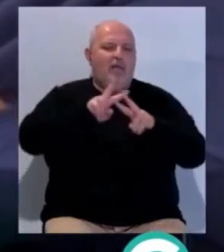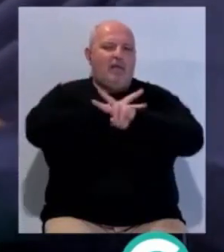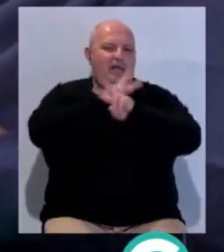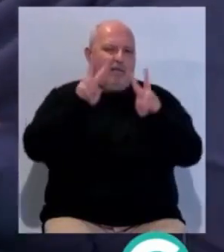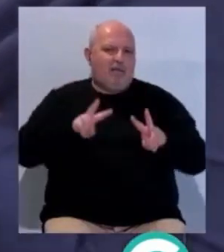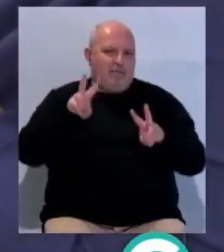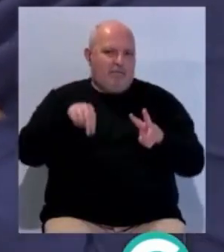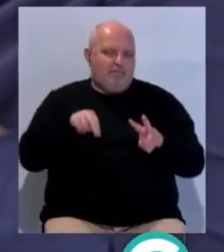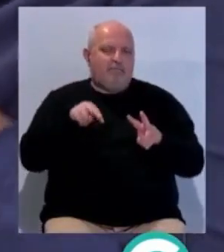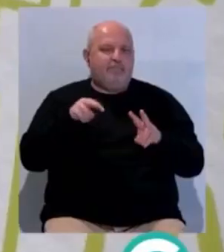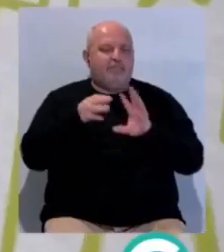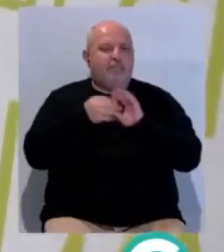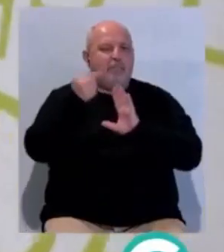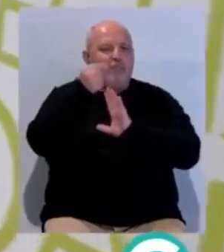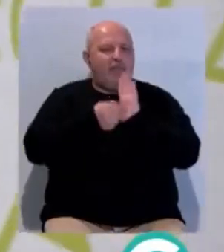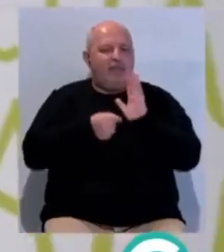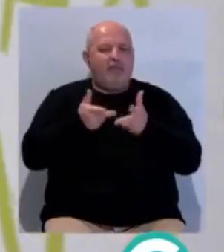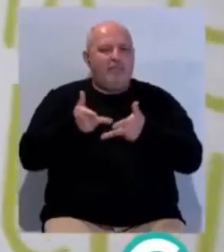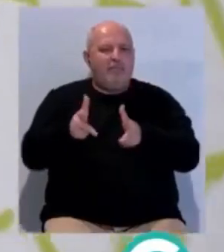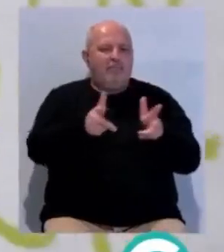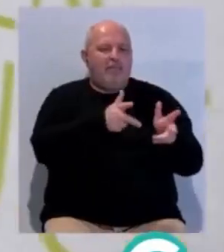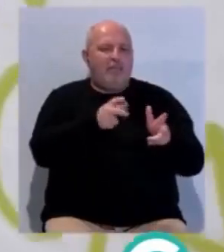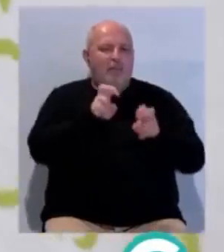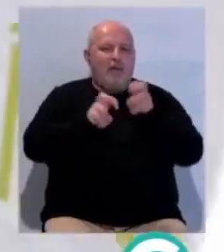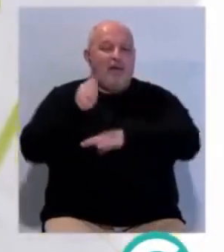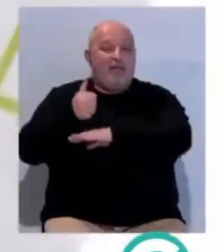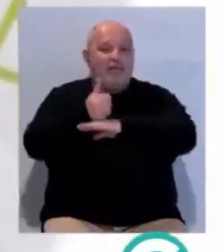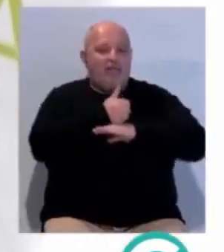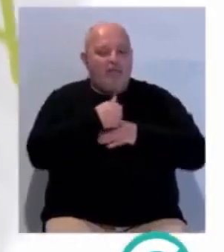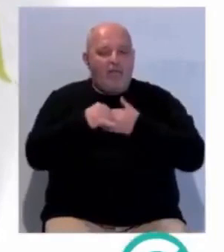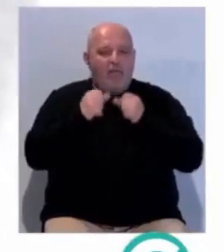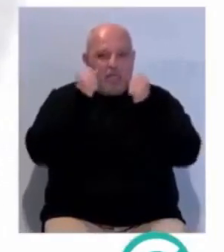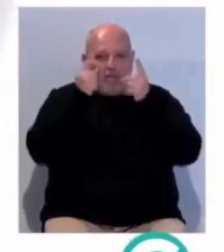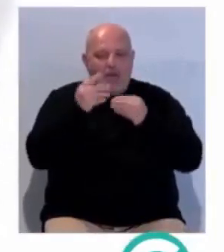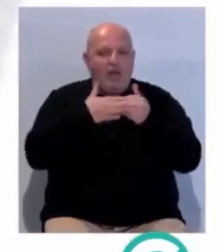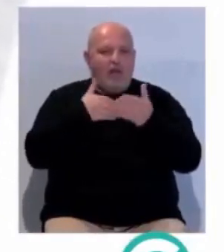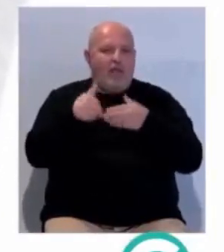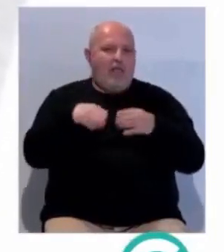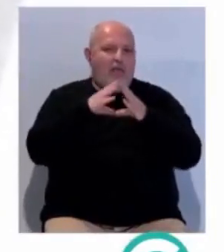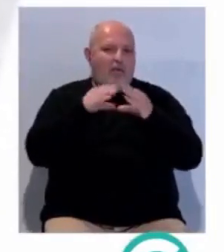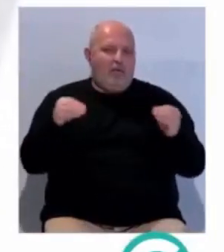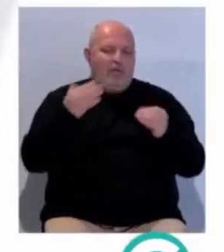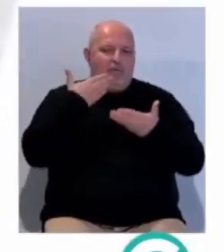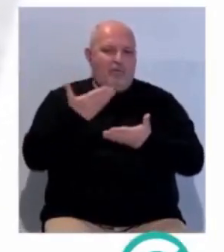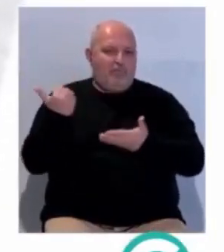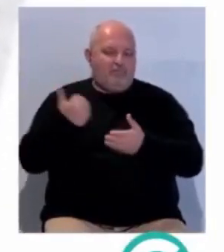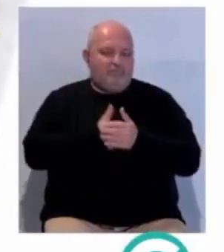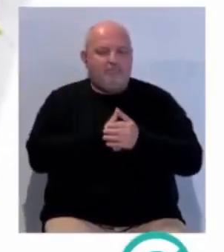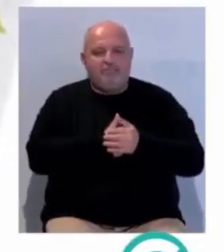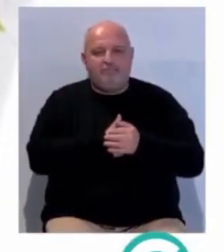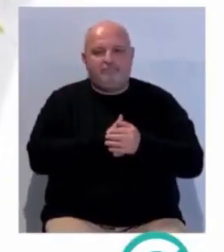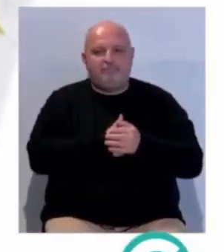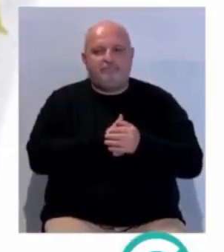internacional a través de medidas que permitan acercar a la ciudadanía, la artesanía hecha en Andalucía, como esta actuación.